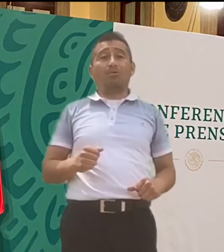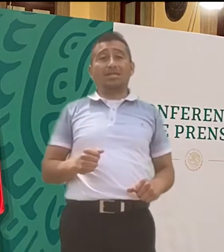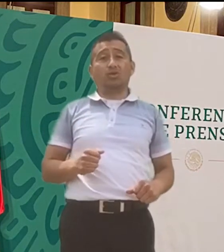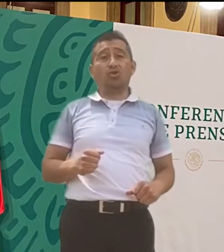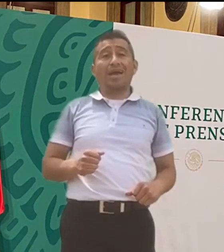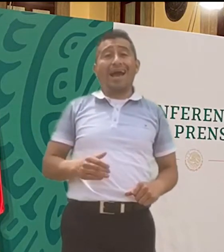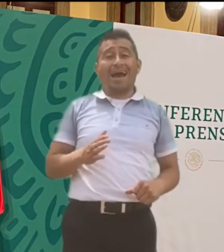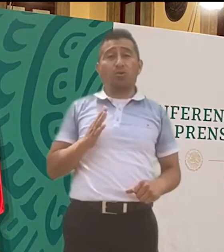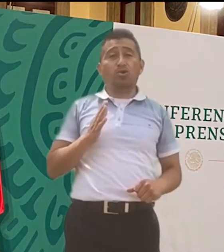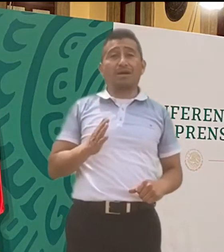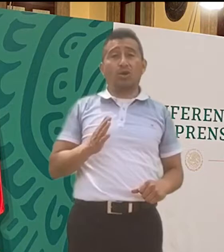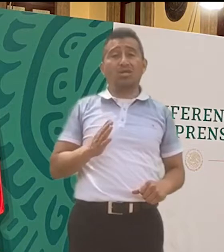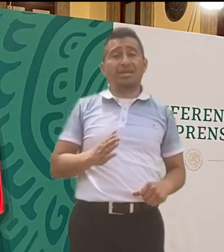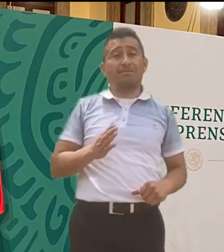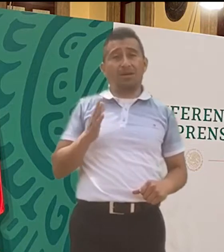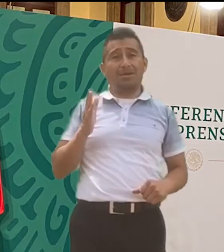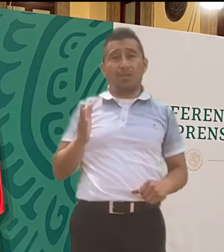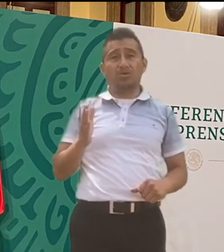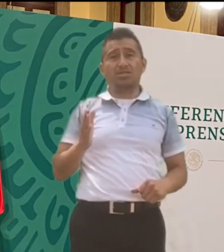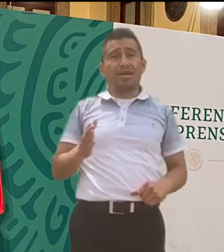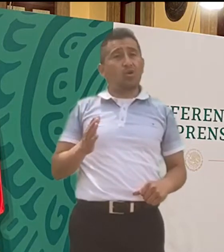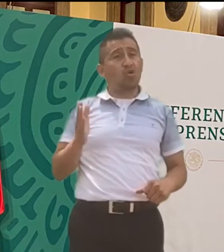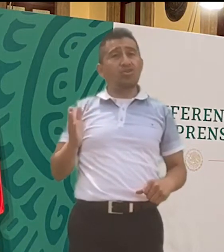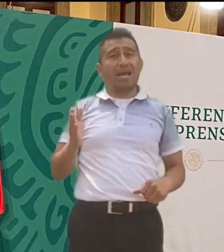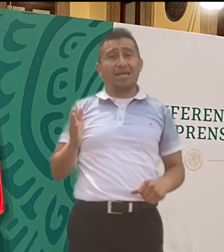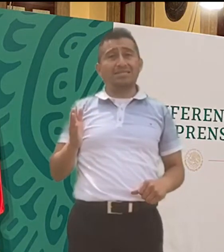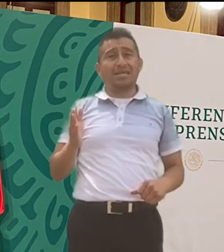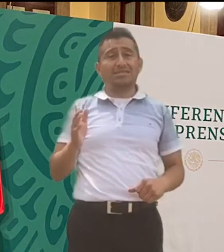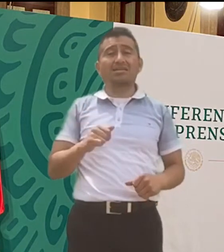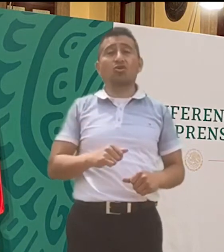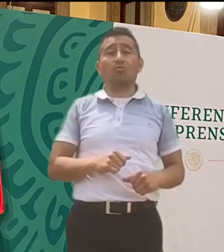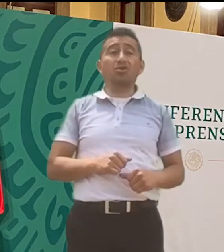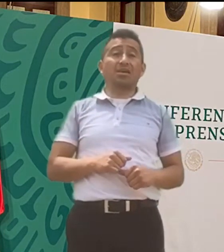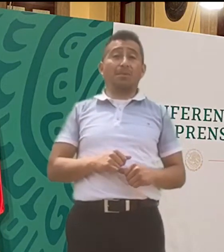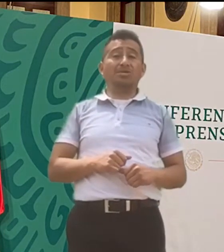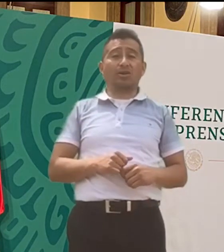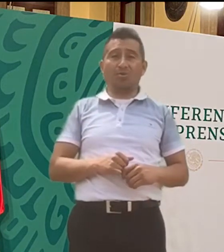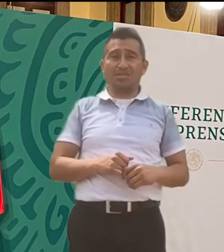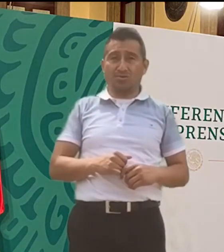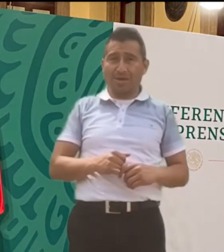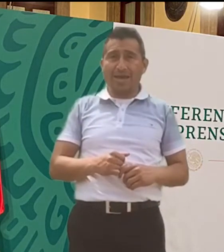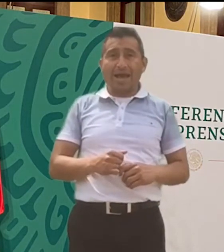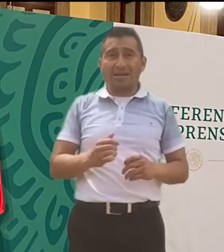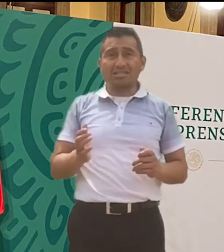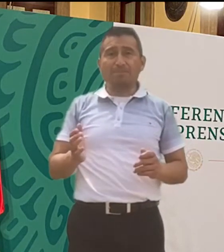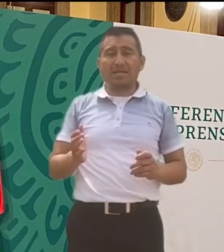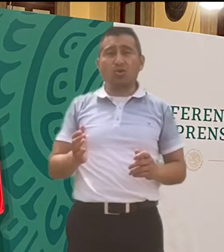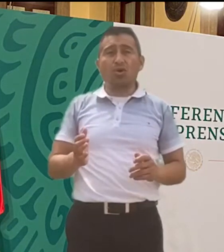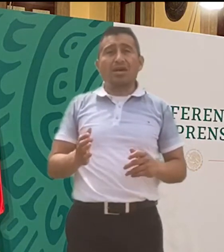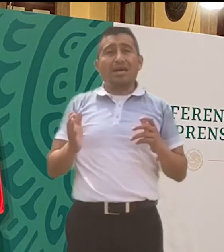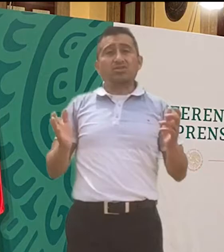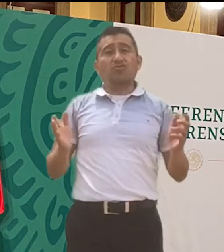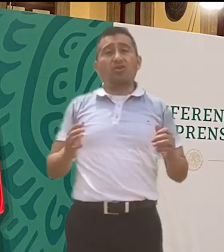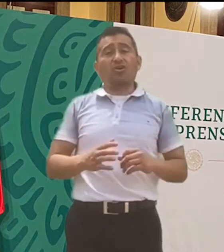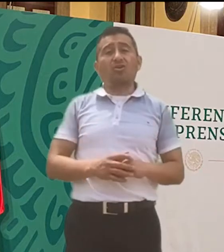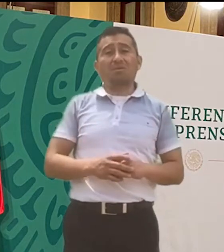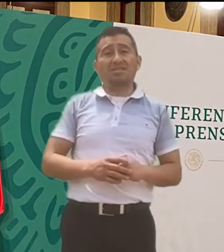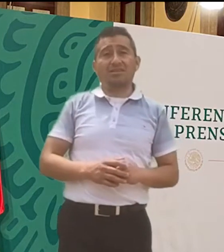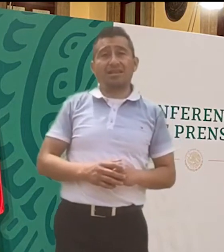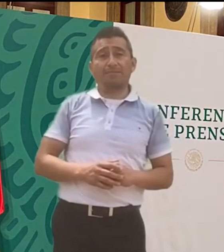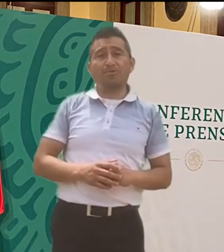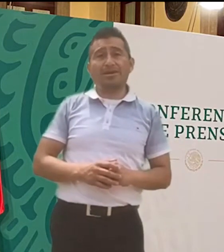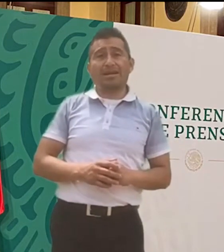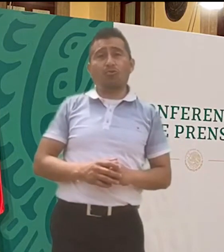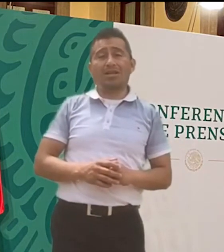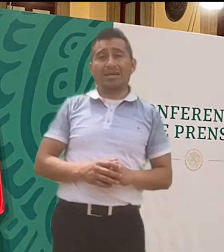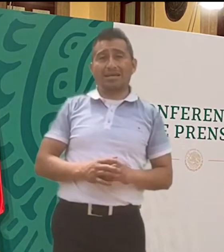comenzar la vacunación a adultos mayores en primera dosis contra este SARS-CoV-2 que produce el COVID-19. Al respecto, esto fue lo que dijo el